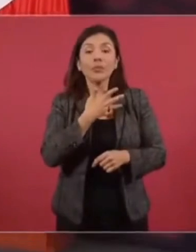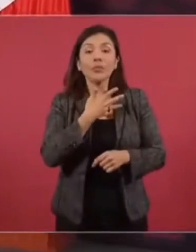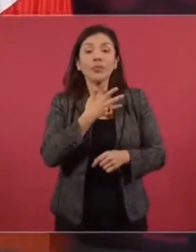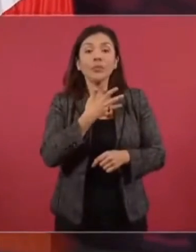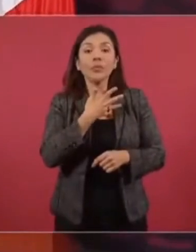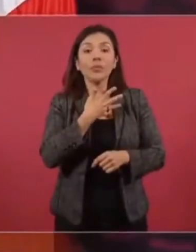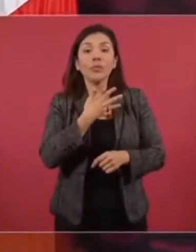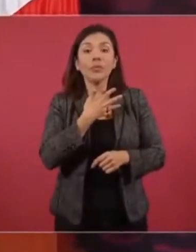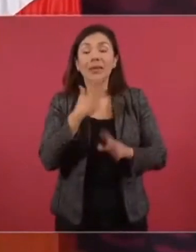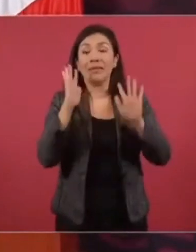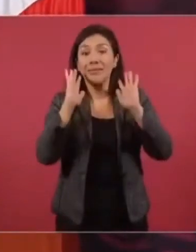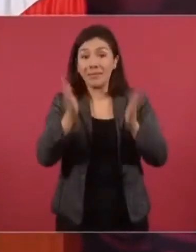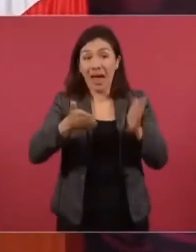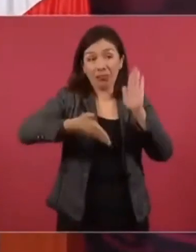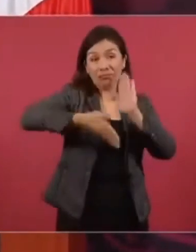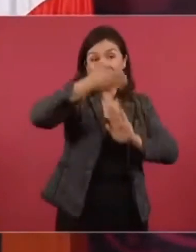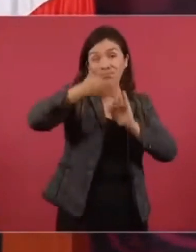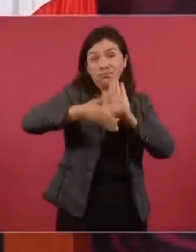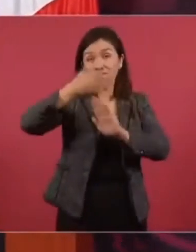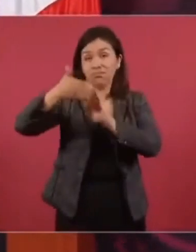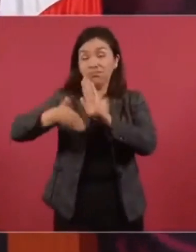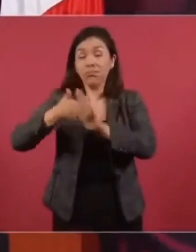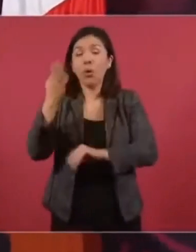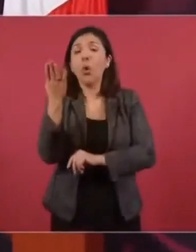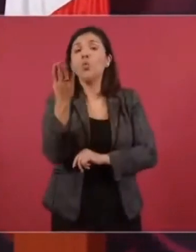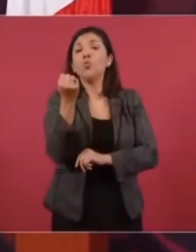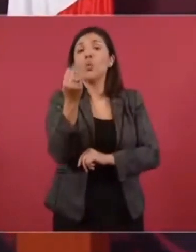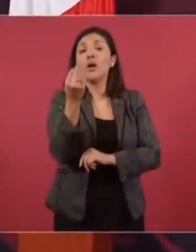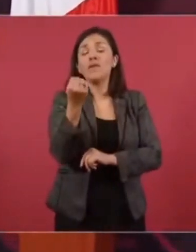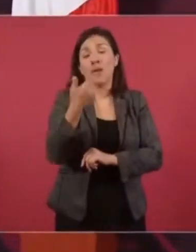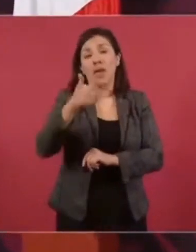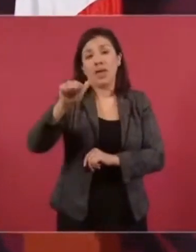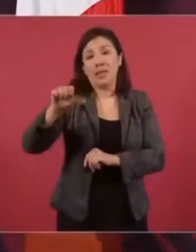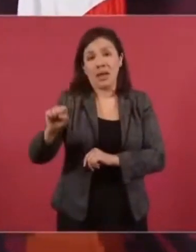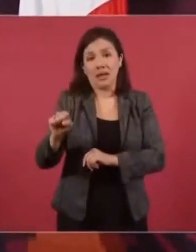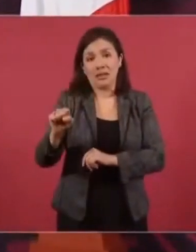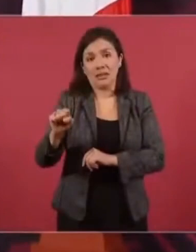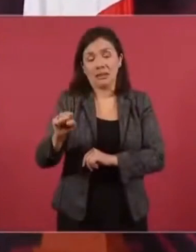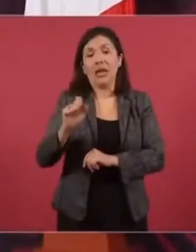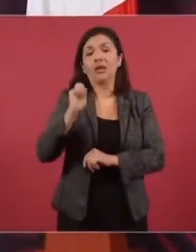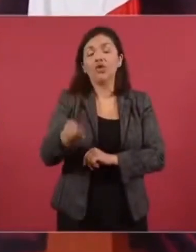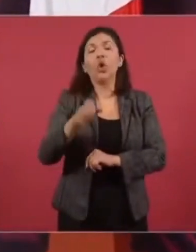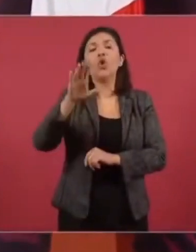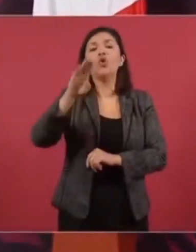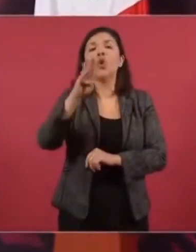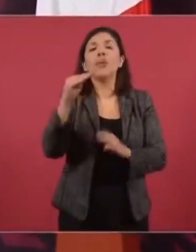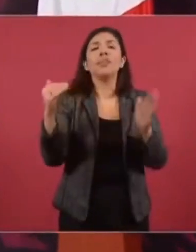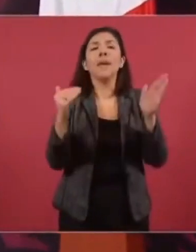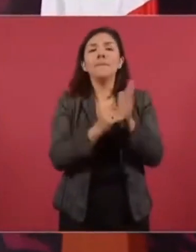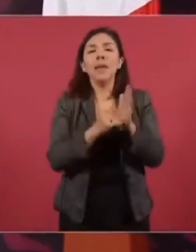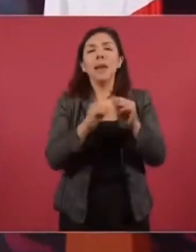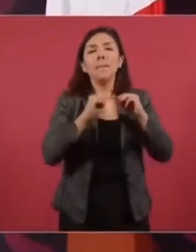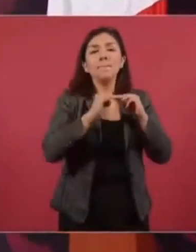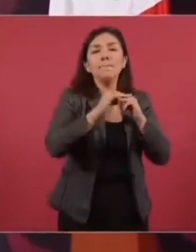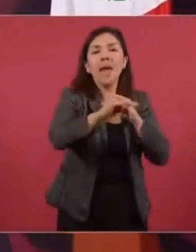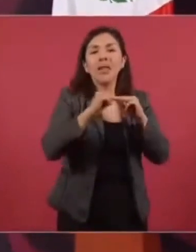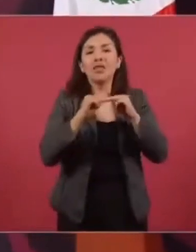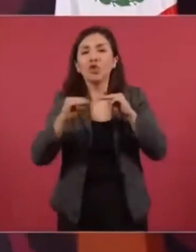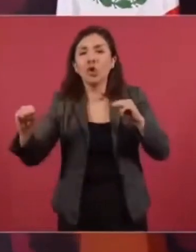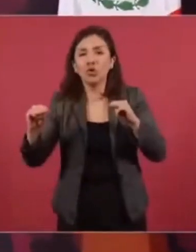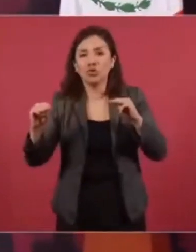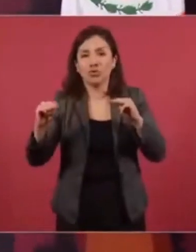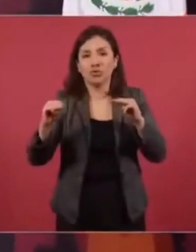construidas 9 hectáreas. 90 mil metros cuadrados. Sí.